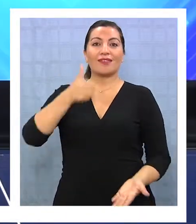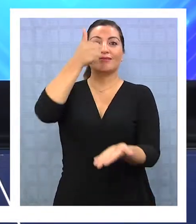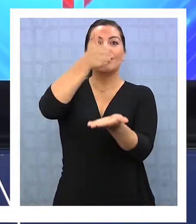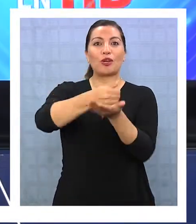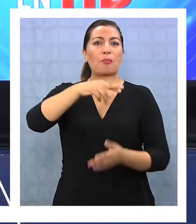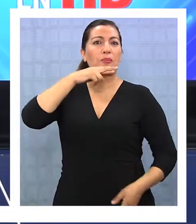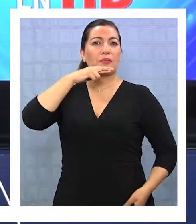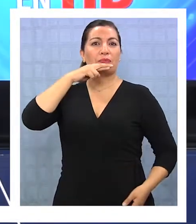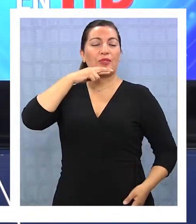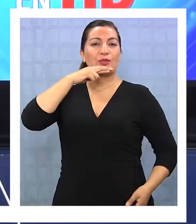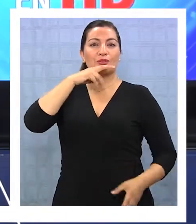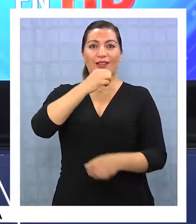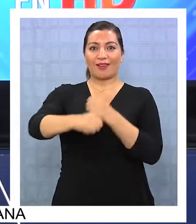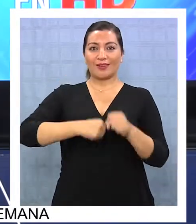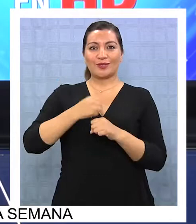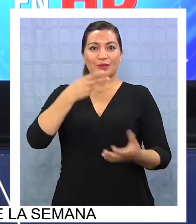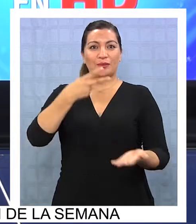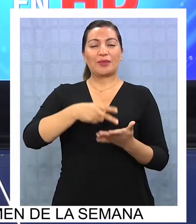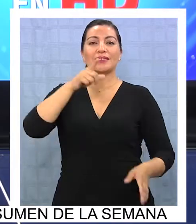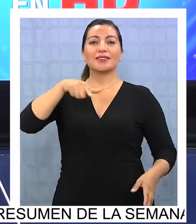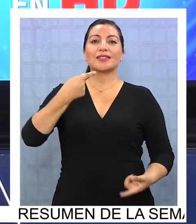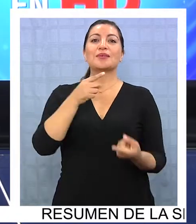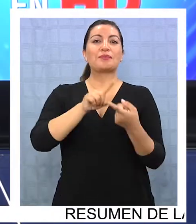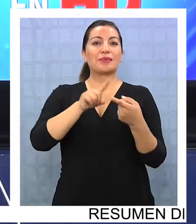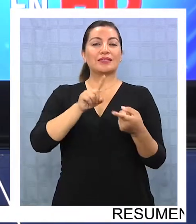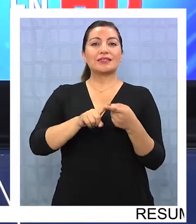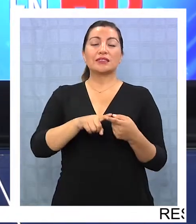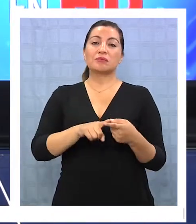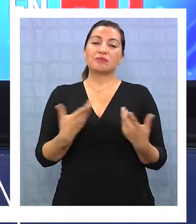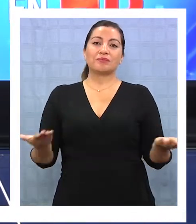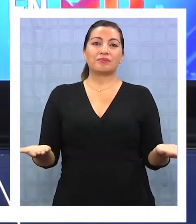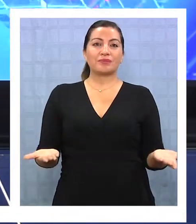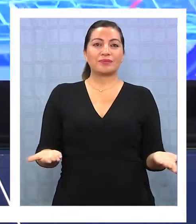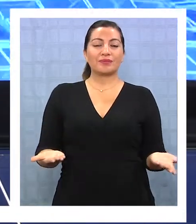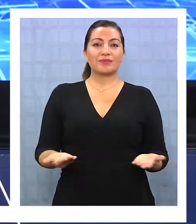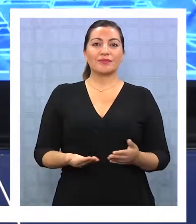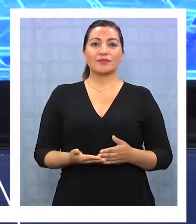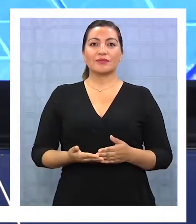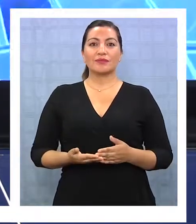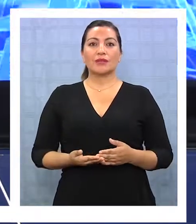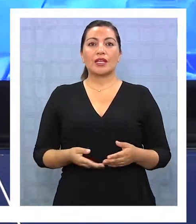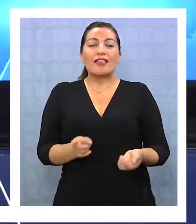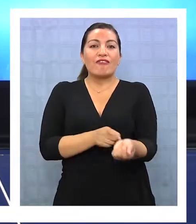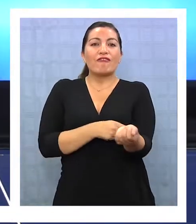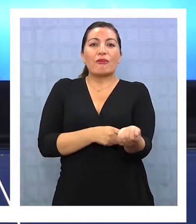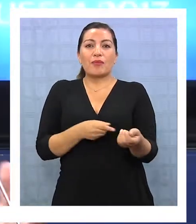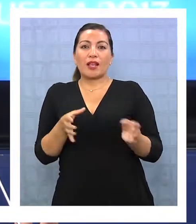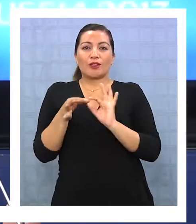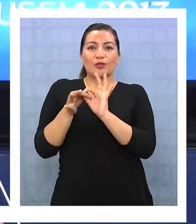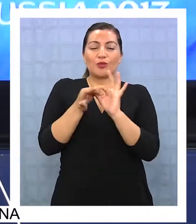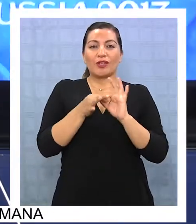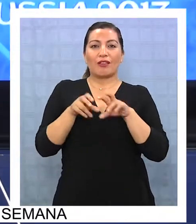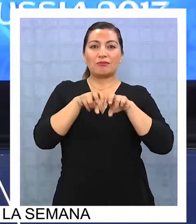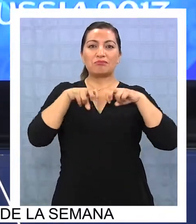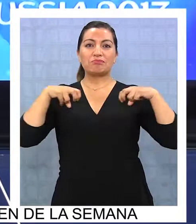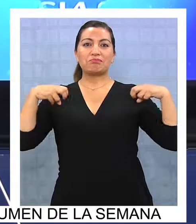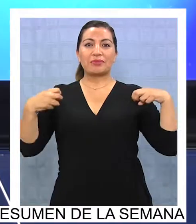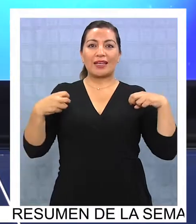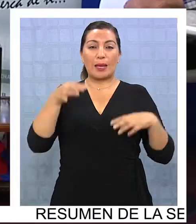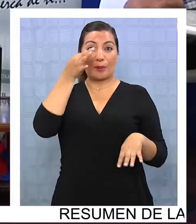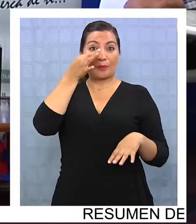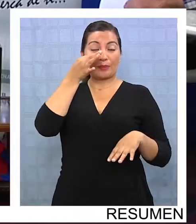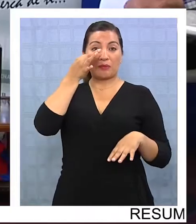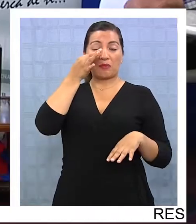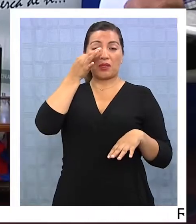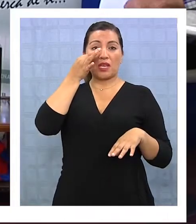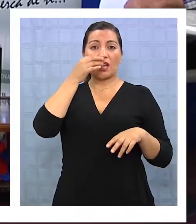Copa Confederaciones Rusia 2017 y poder participar de ella desde su núcleo familiar, en el living de